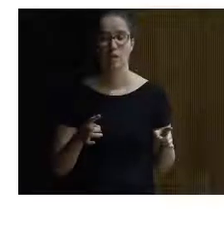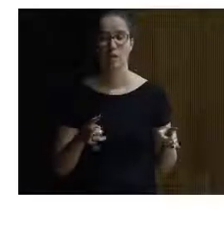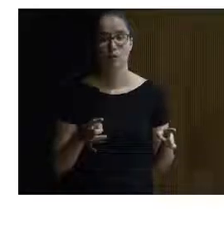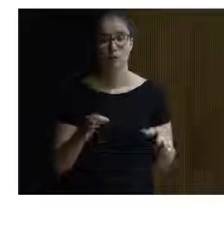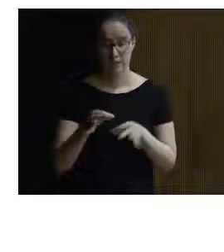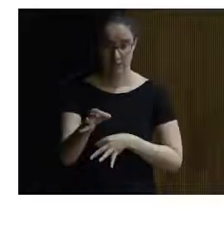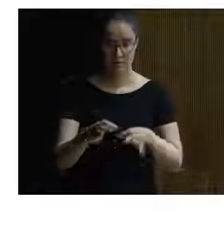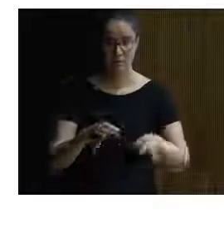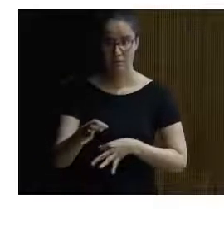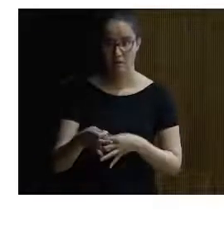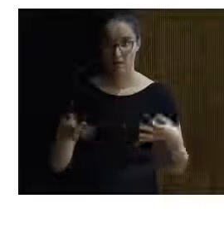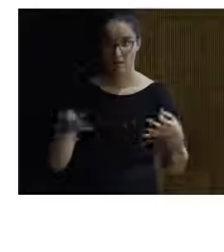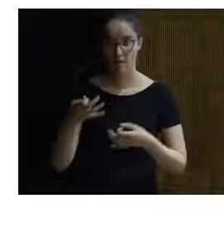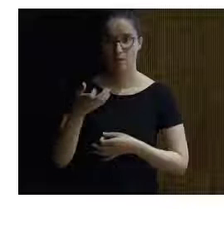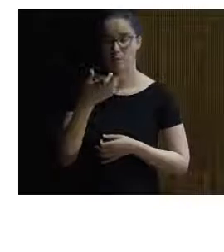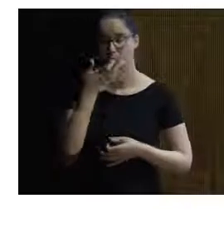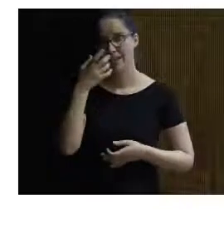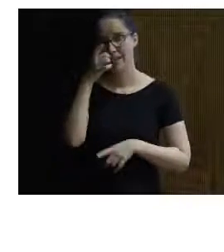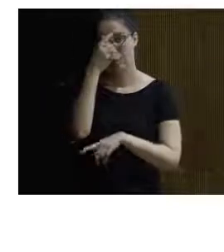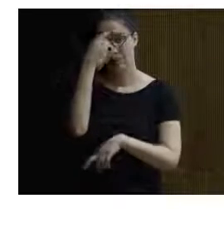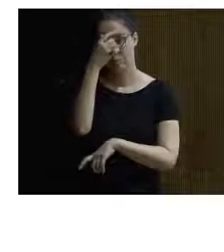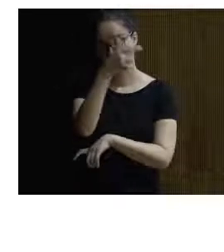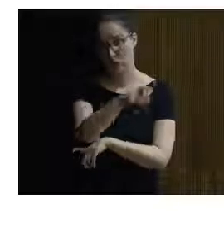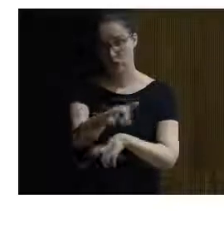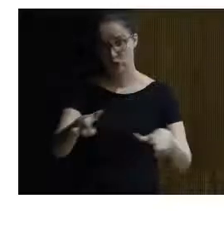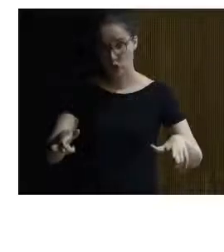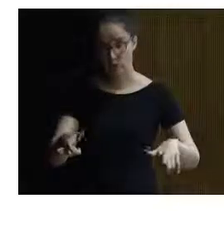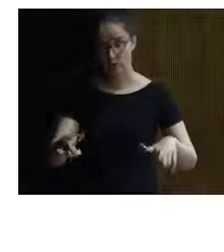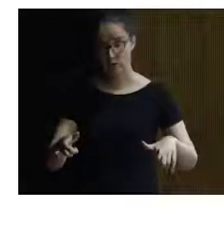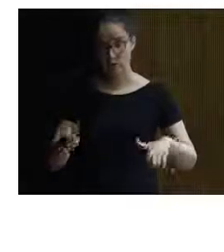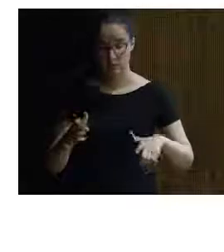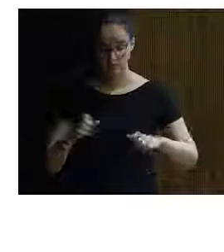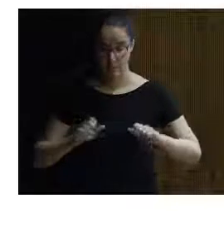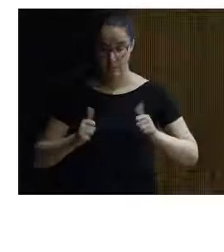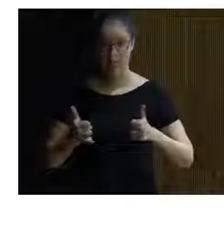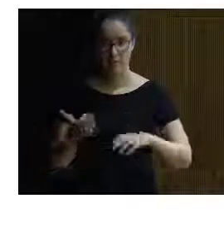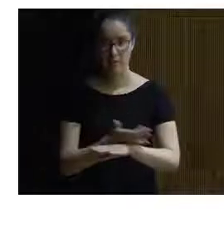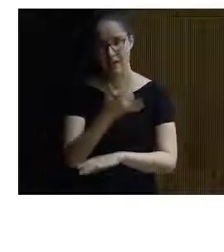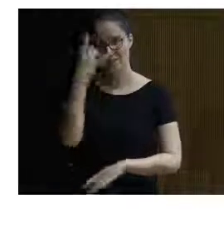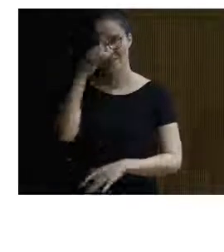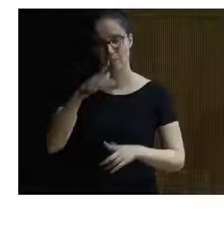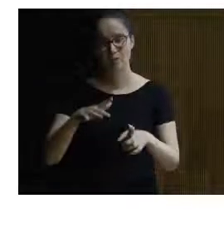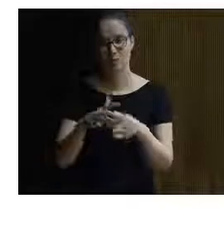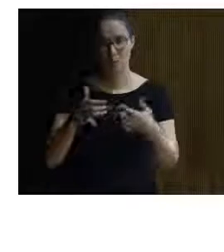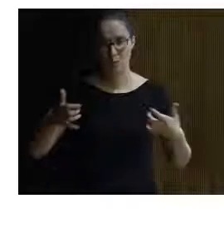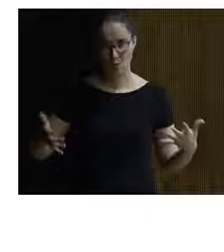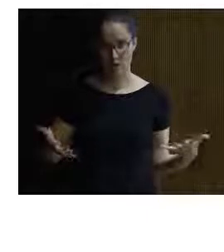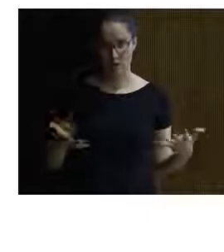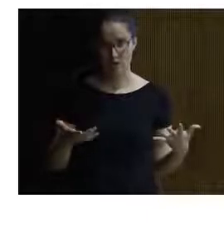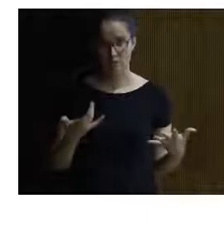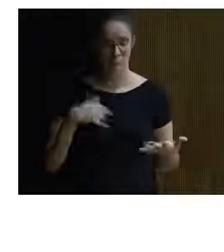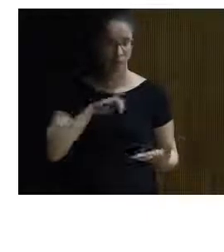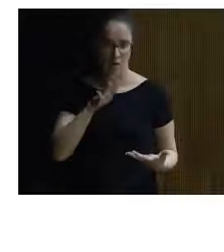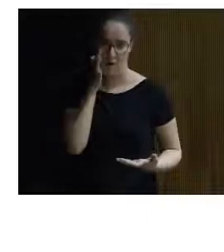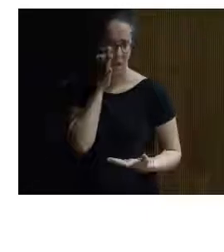la distancia que se hay que recorrer, bueno, pues para que las personas, antes de ir a hacer la etapa, sepan perfectamente a qué se van a encontrar. Somos muy